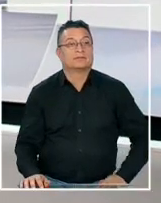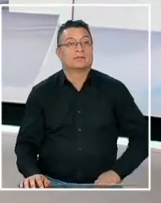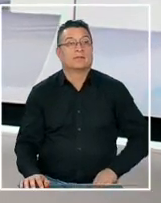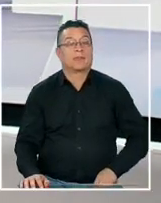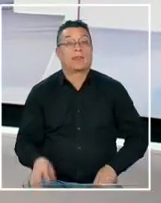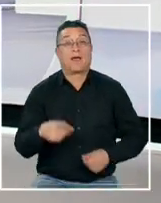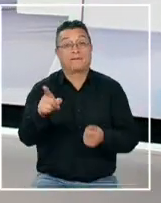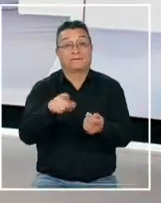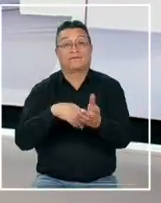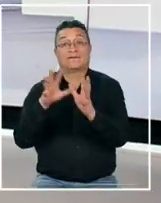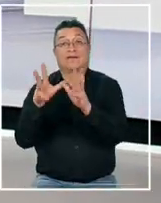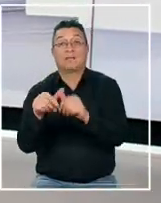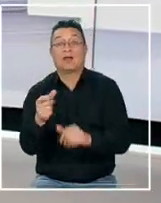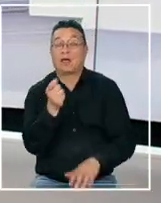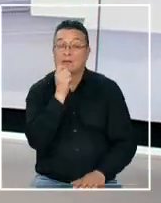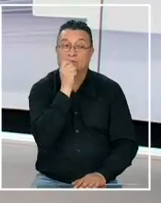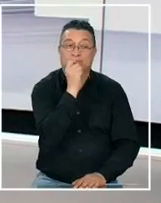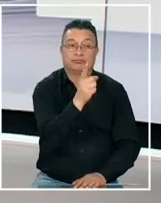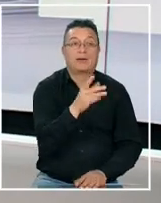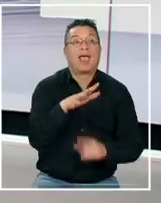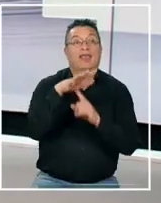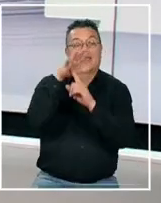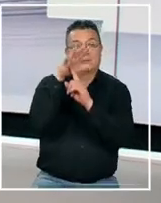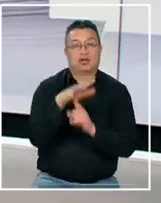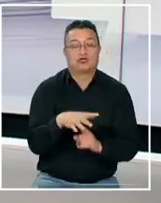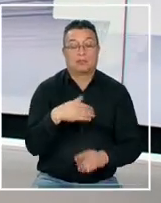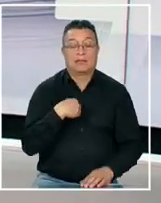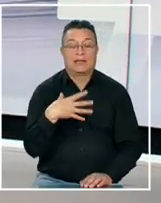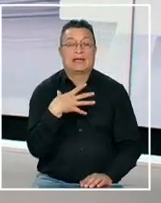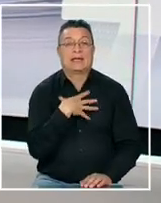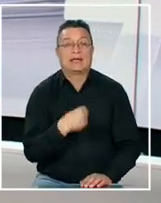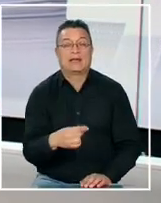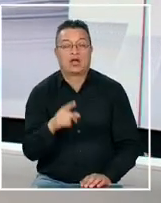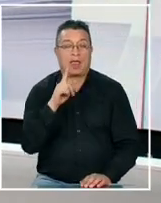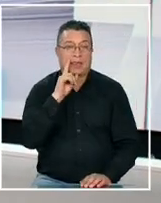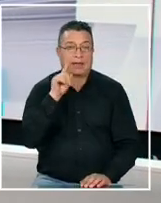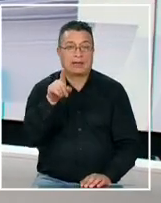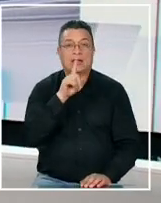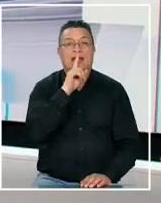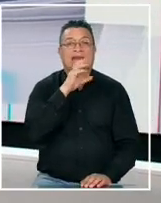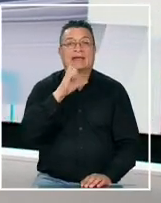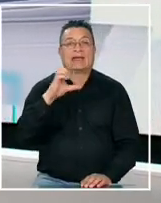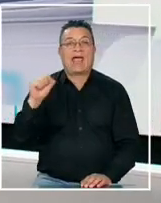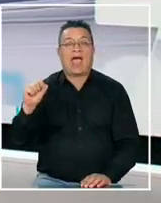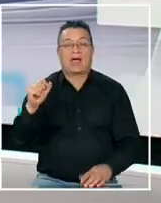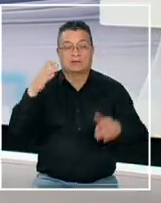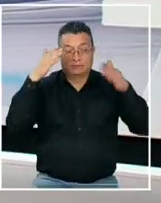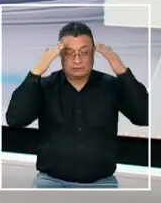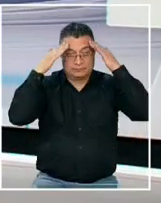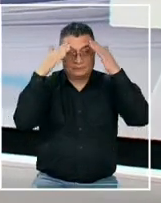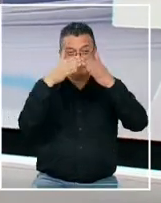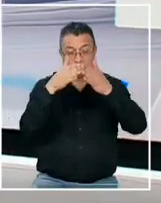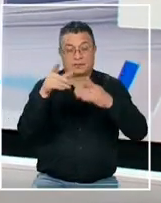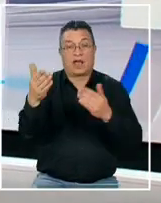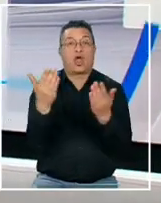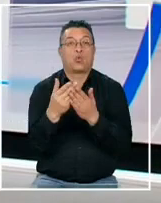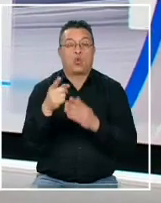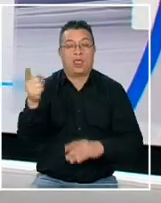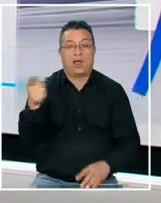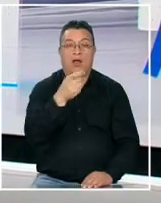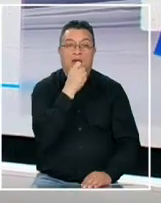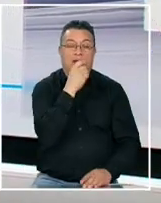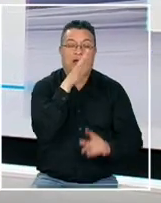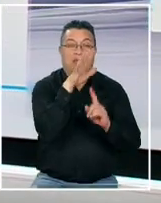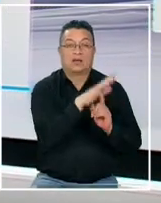una familia denuncia discriminación contra su hijo con trastorno del espectro autista por parte de su colegio